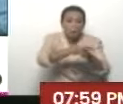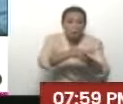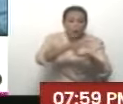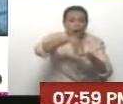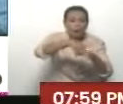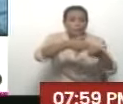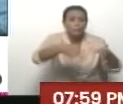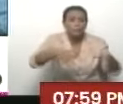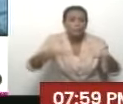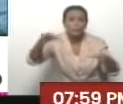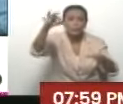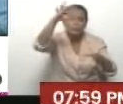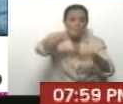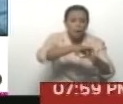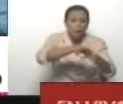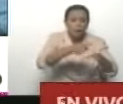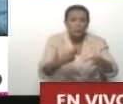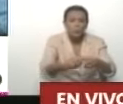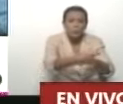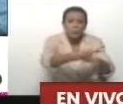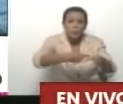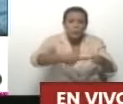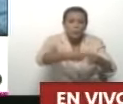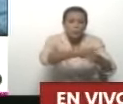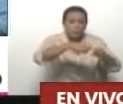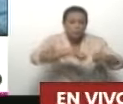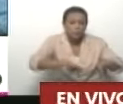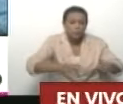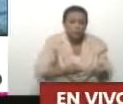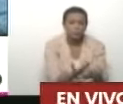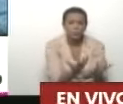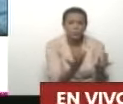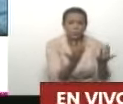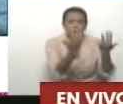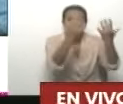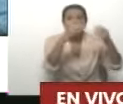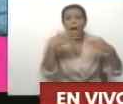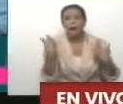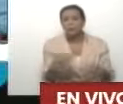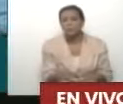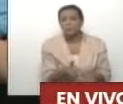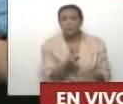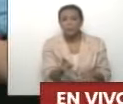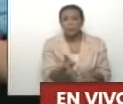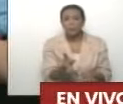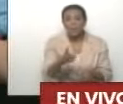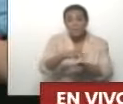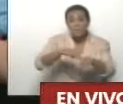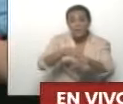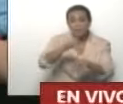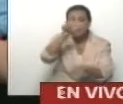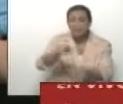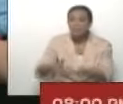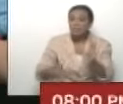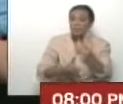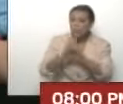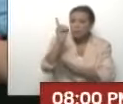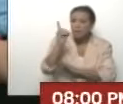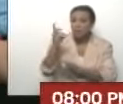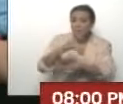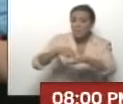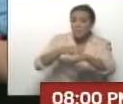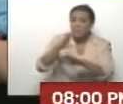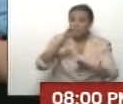prolifere el vector y que se haga fuerte. Nuestra compañera Gabriela Jiménez, la vicepresidenta, está desarrollando en el